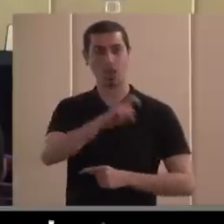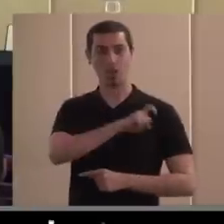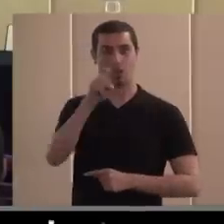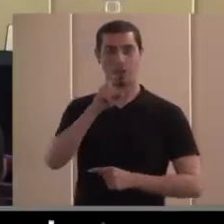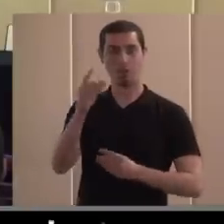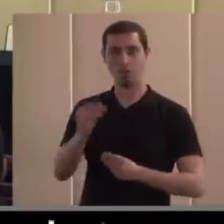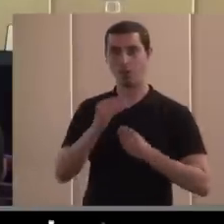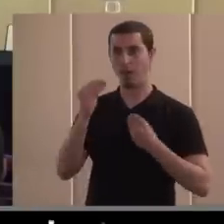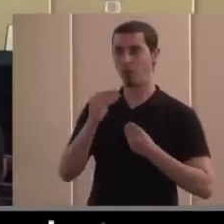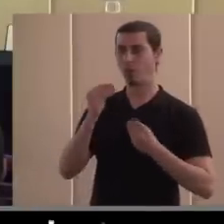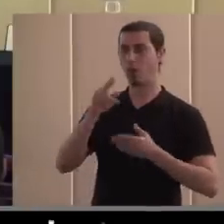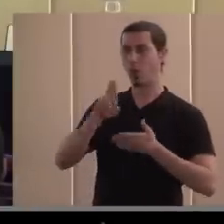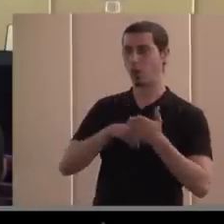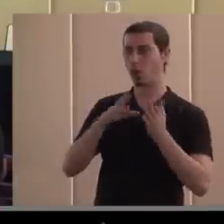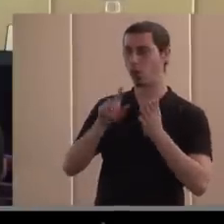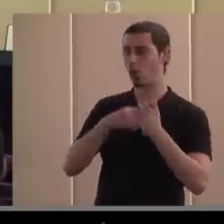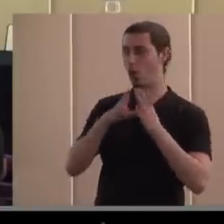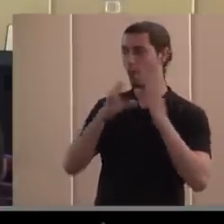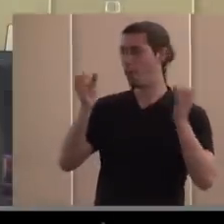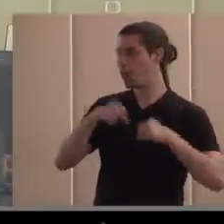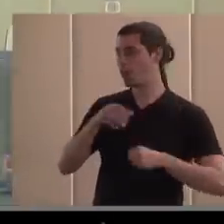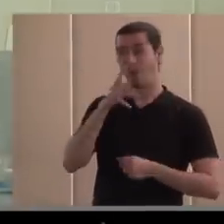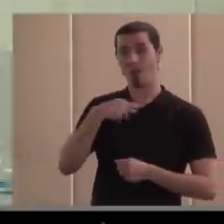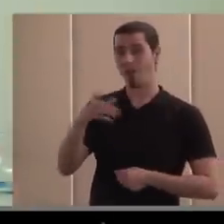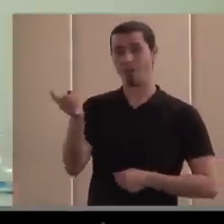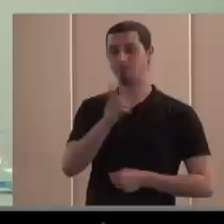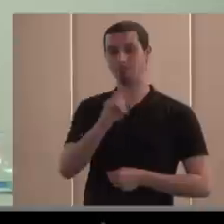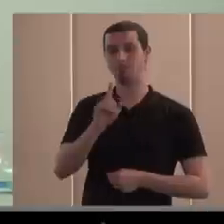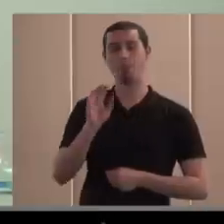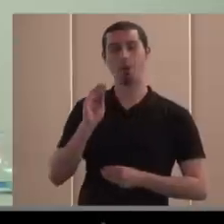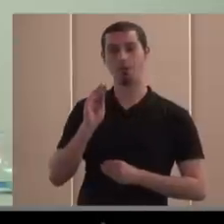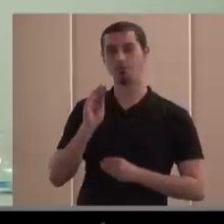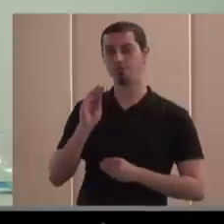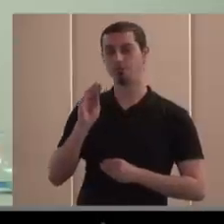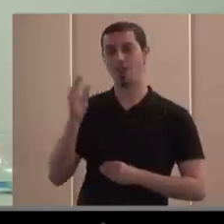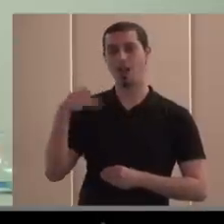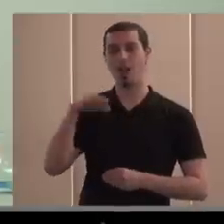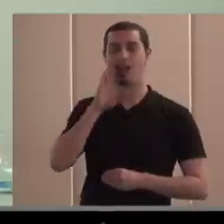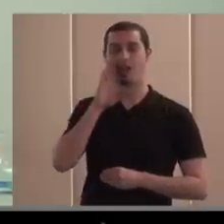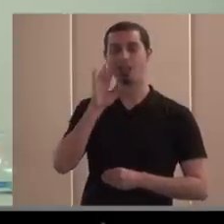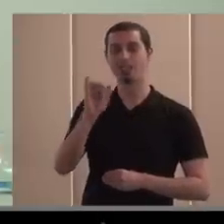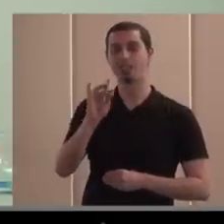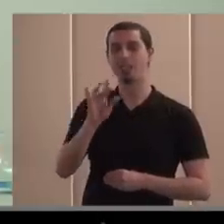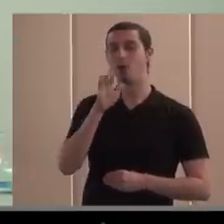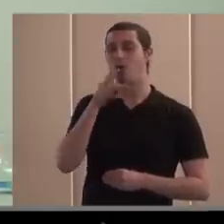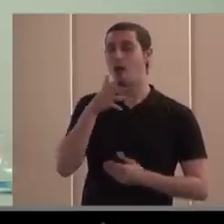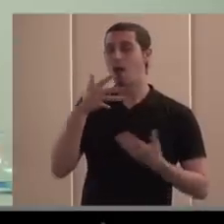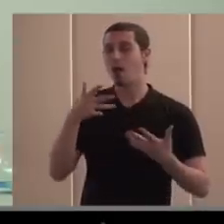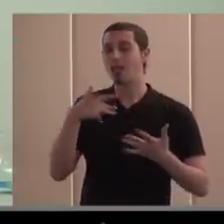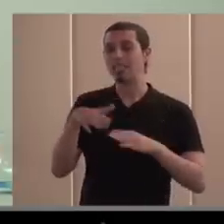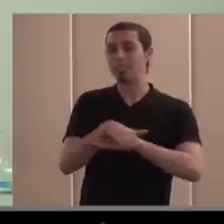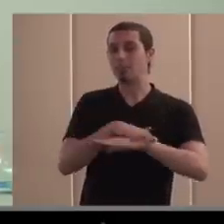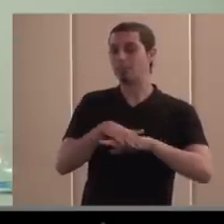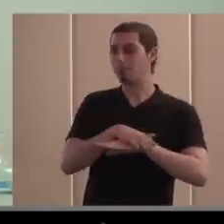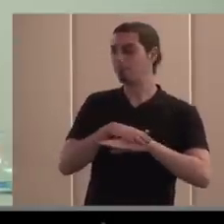de convenios también era, ahora ya no. Ya no. Ahora ya no, pero ha sido así de todo, ¿no? Hasta ahora, o por ahora todavía ningún ministerio te ha dado